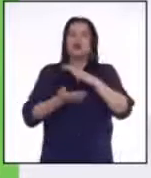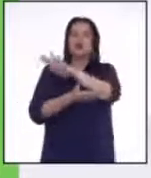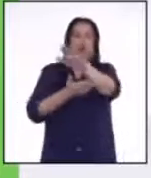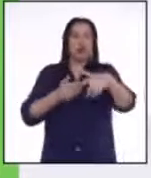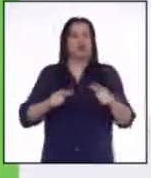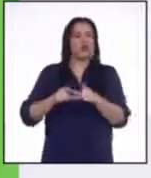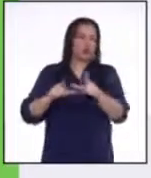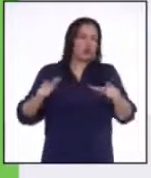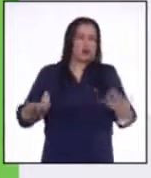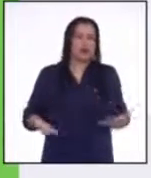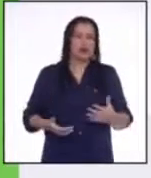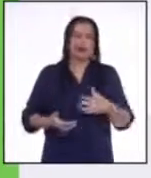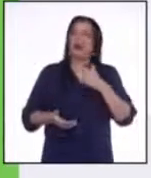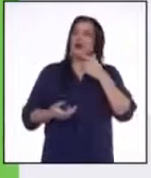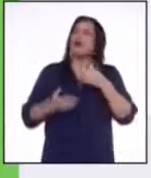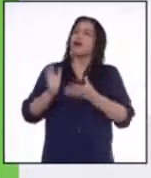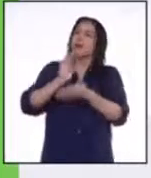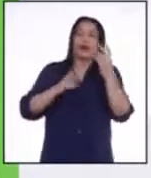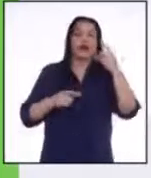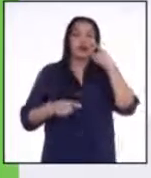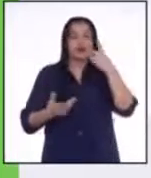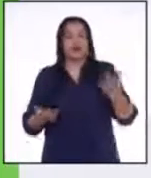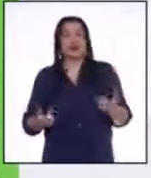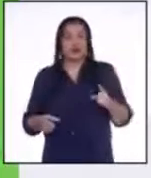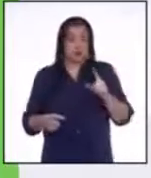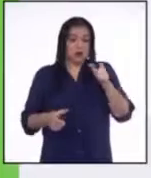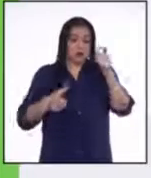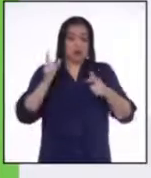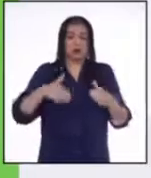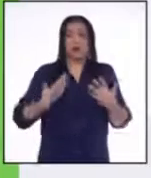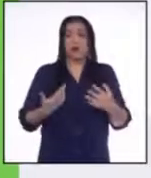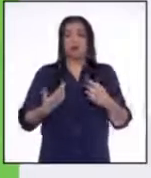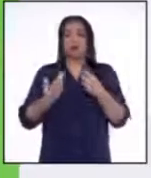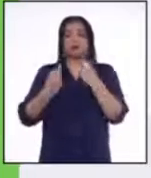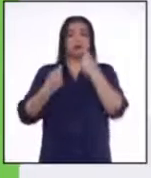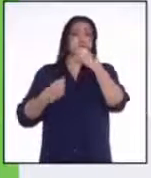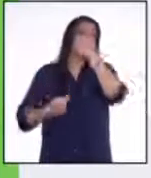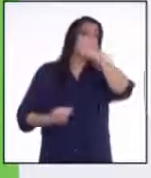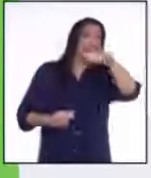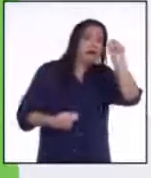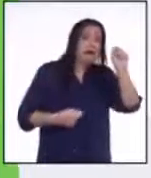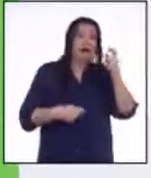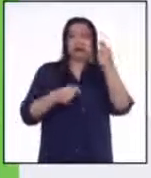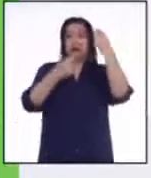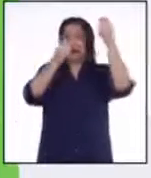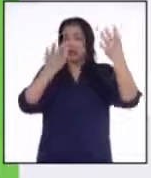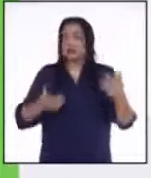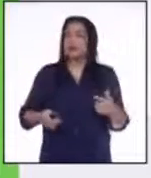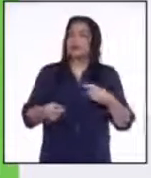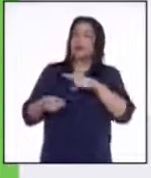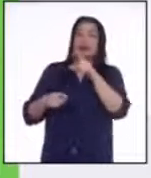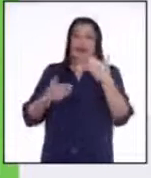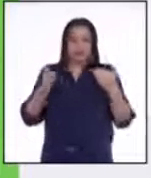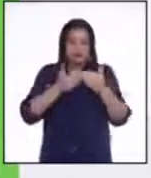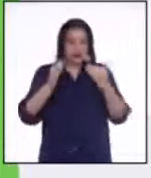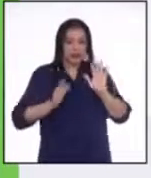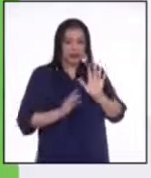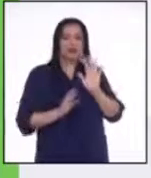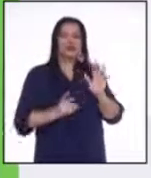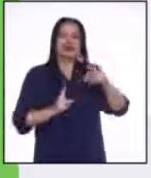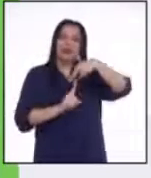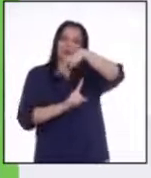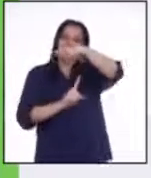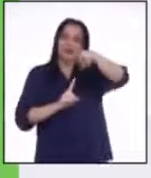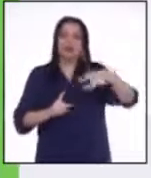Y se puede conocer de diferentes formas. Uno puede hacer mediante turismo, puede ir a visitar esas áreas que están alrededor de sus lugares